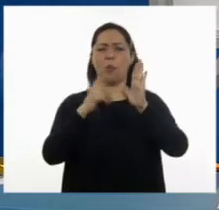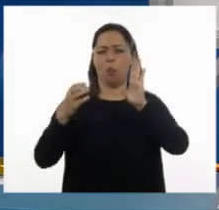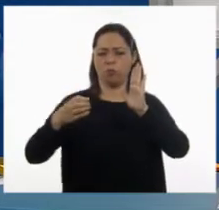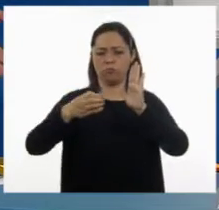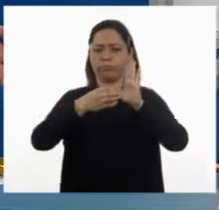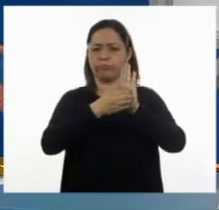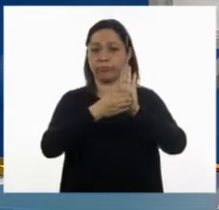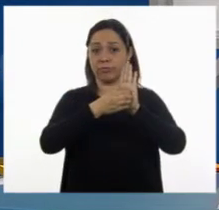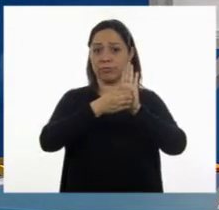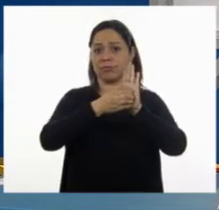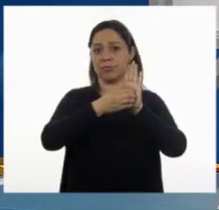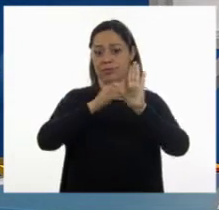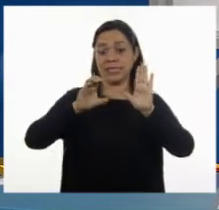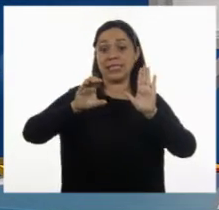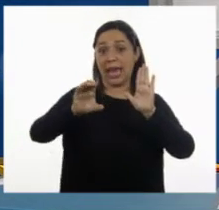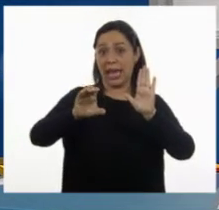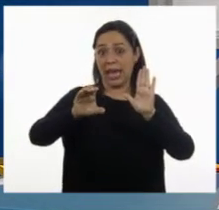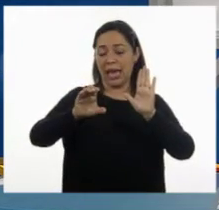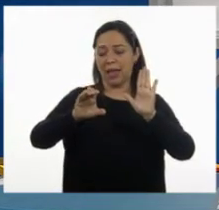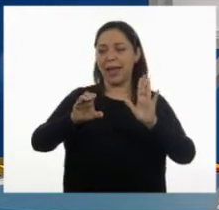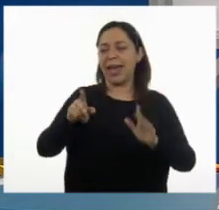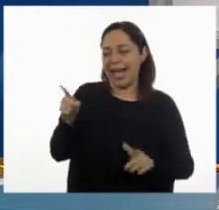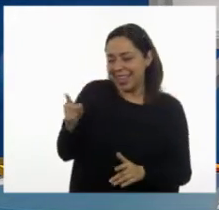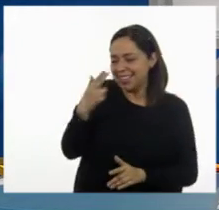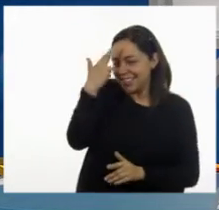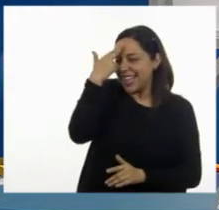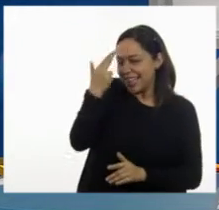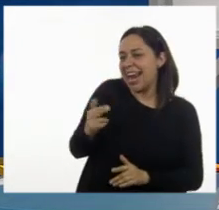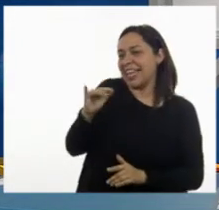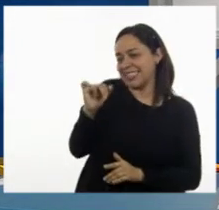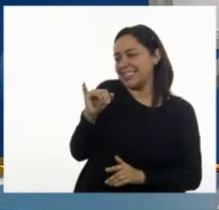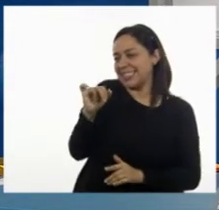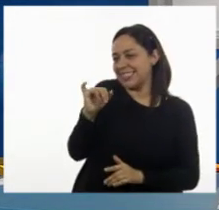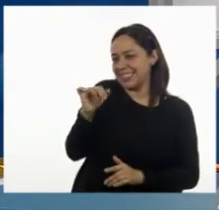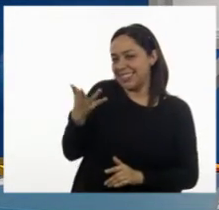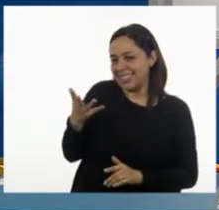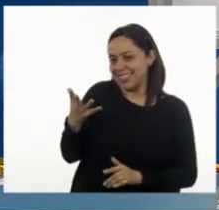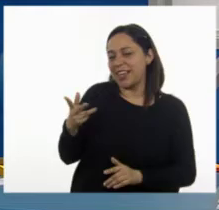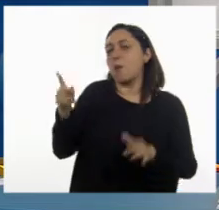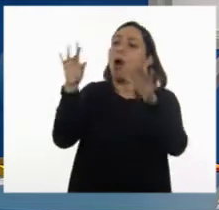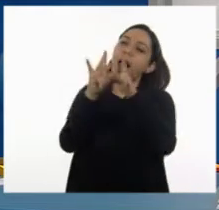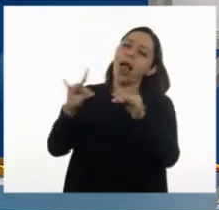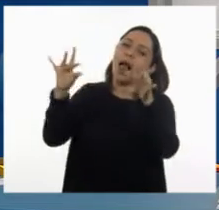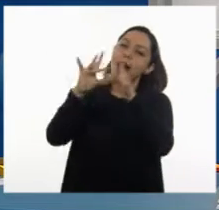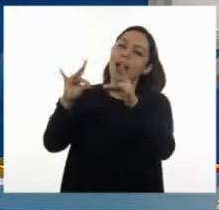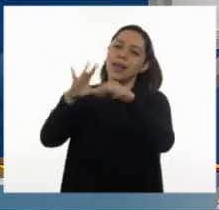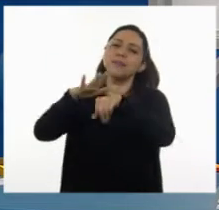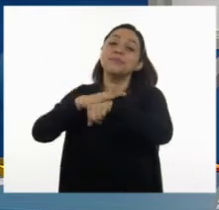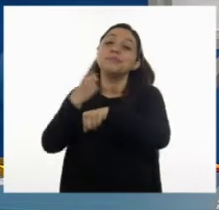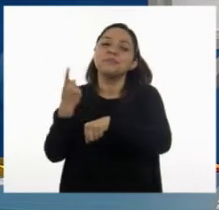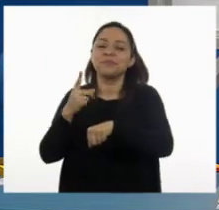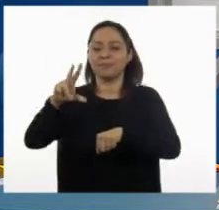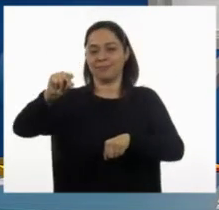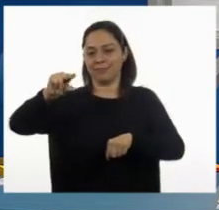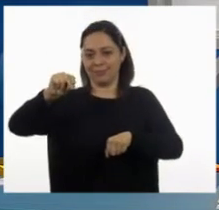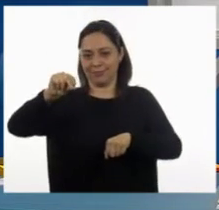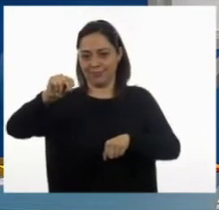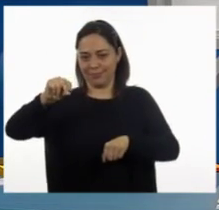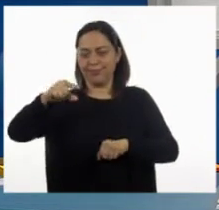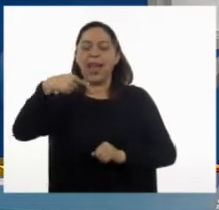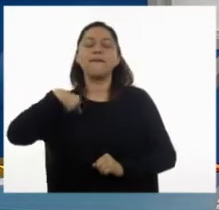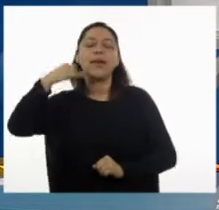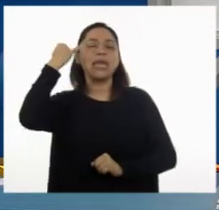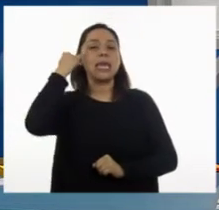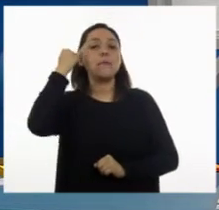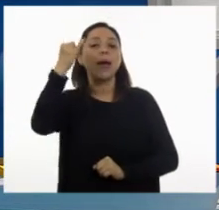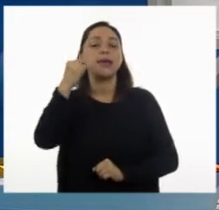Bueno, sí, tienes razón, ¿no? El relato no nos da detalles que podrían ser útiles para resolver la situación. Imaginemos que